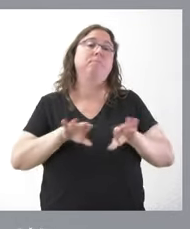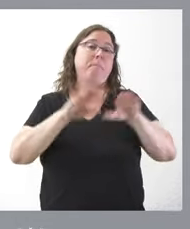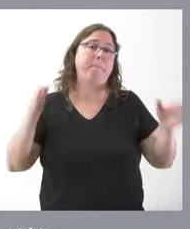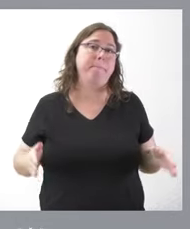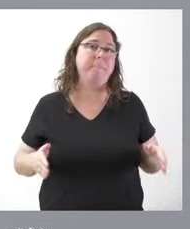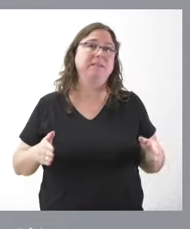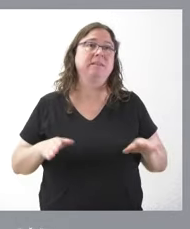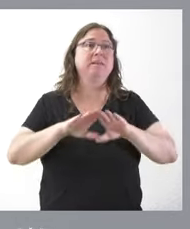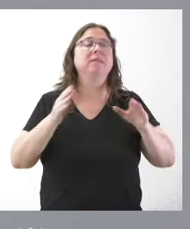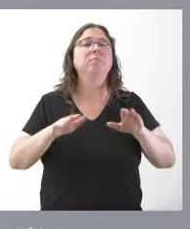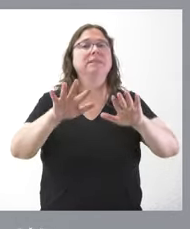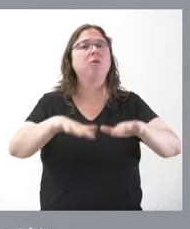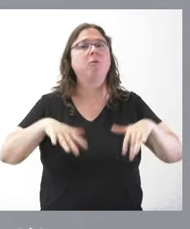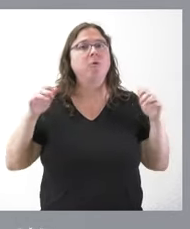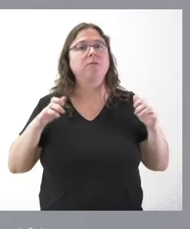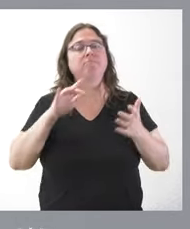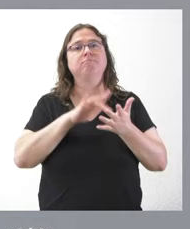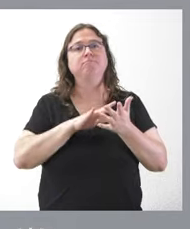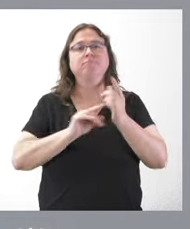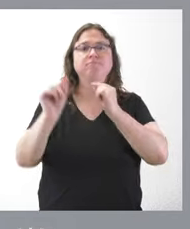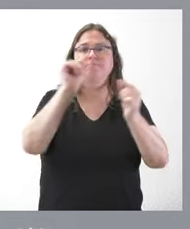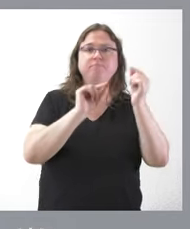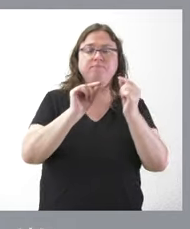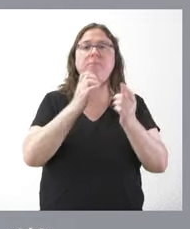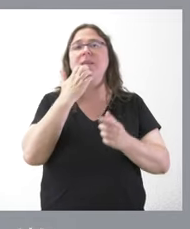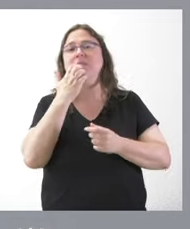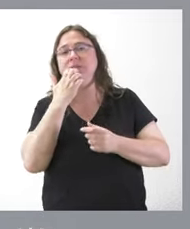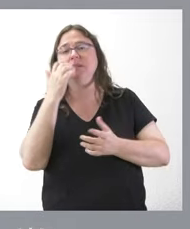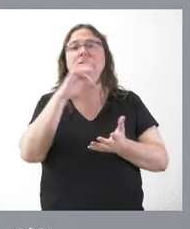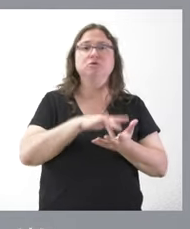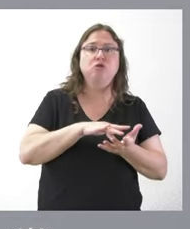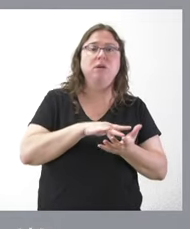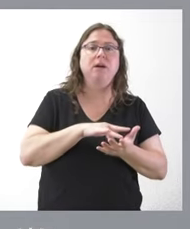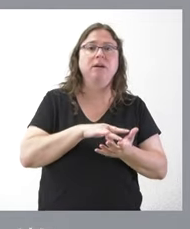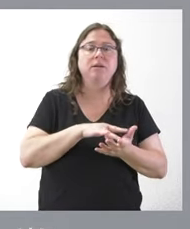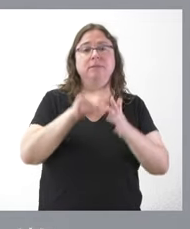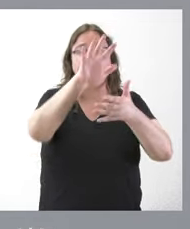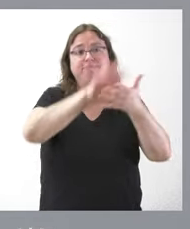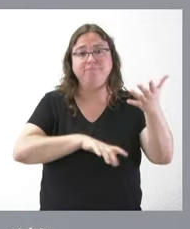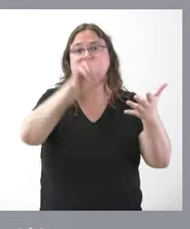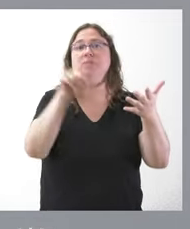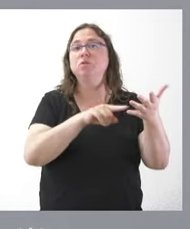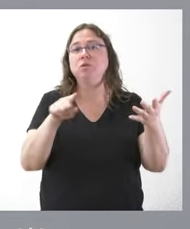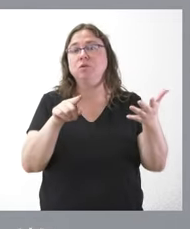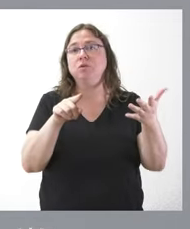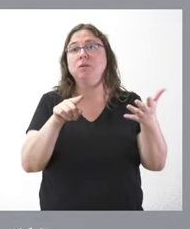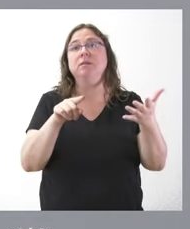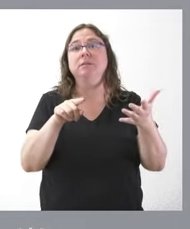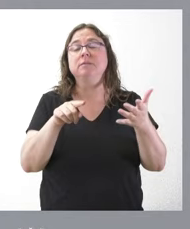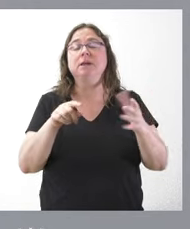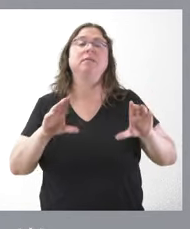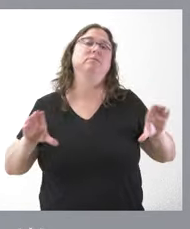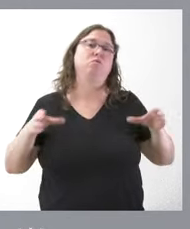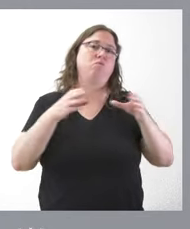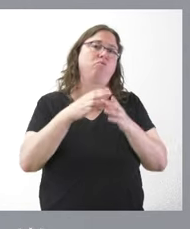Las Mesas de las Cortes, lógicamente, tomará en consideración, si procede este escrito, y, oída la Junta de Portavoces,